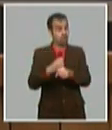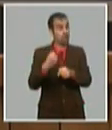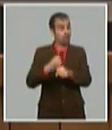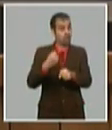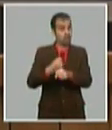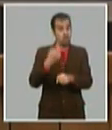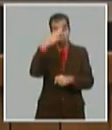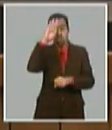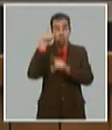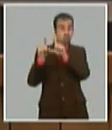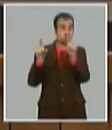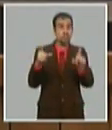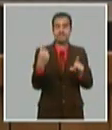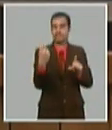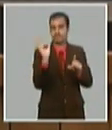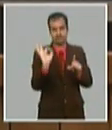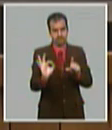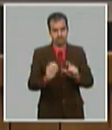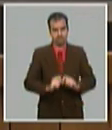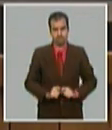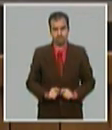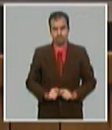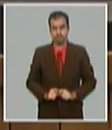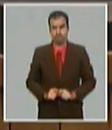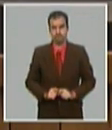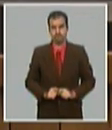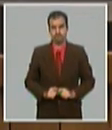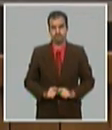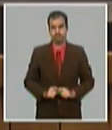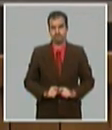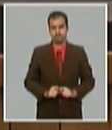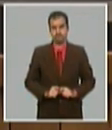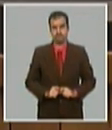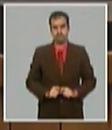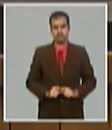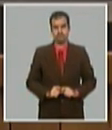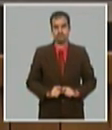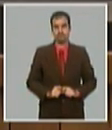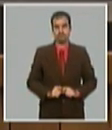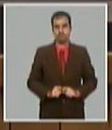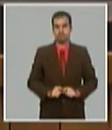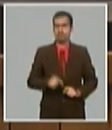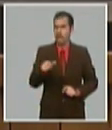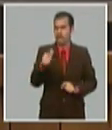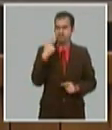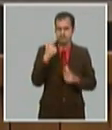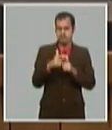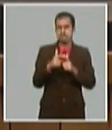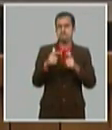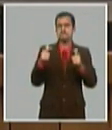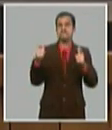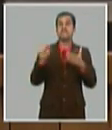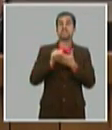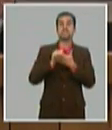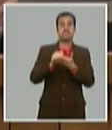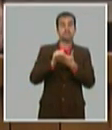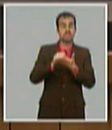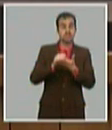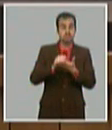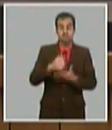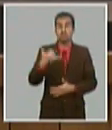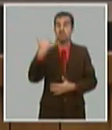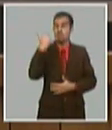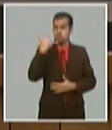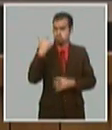necesita. Y ahí también se está proyectando un crecimiento de los servicios de telecomunicaciones que han mantenido una